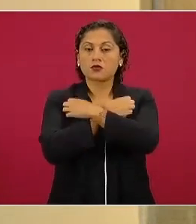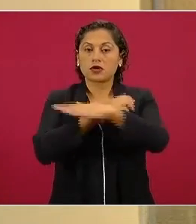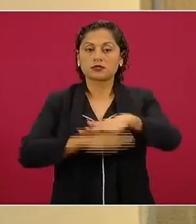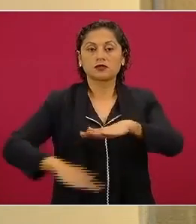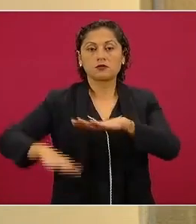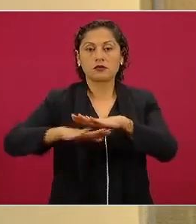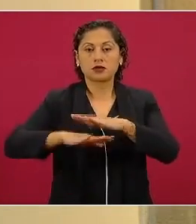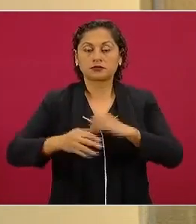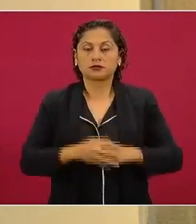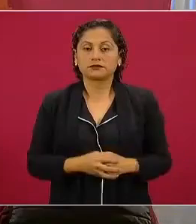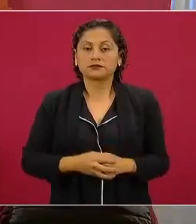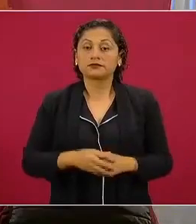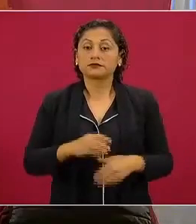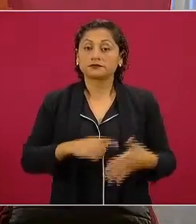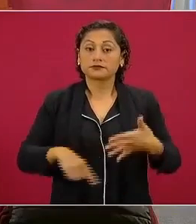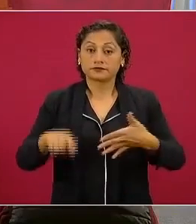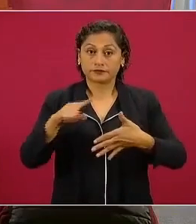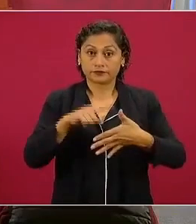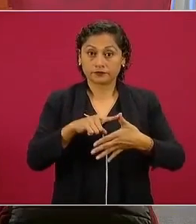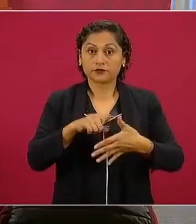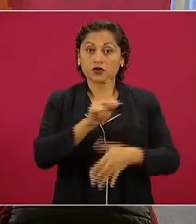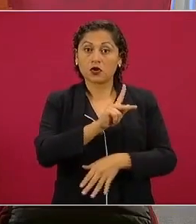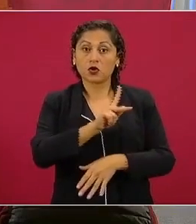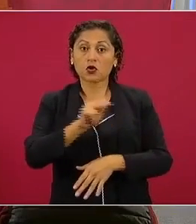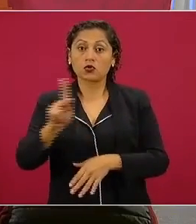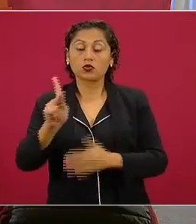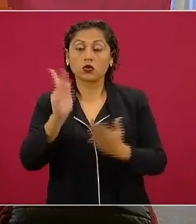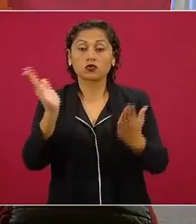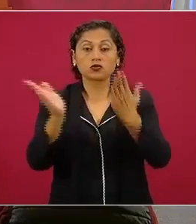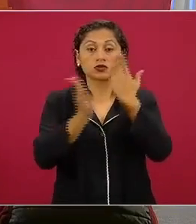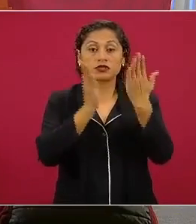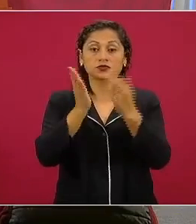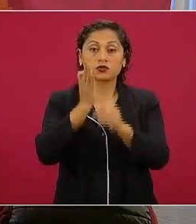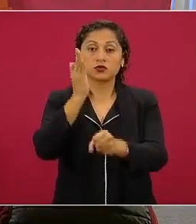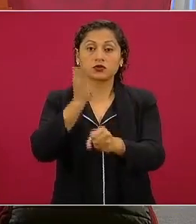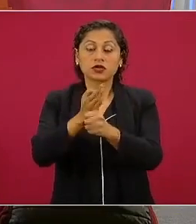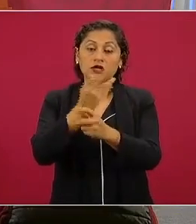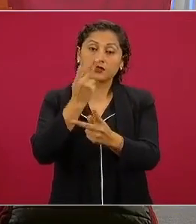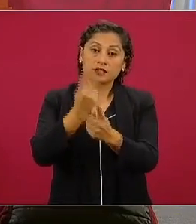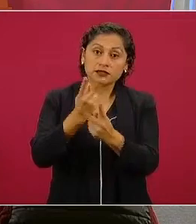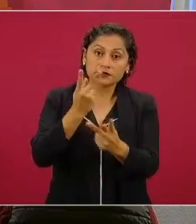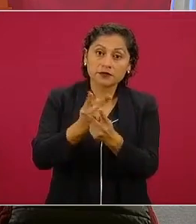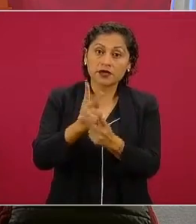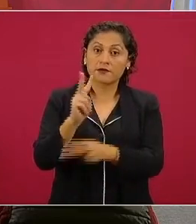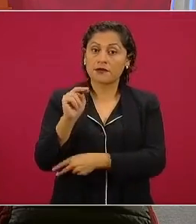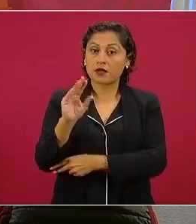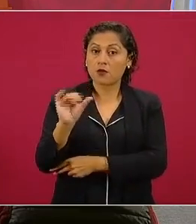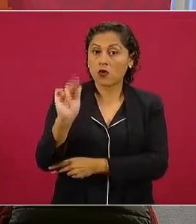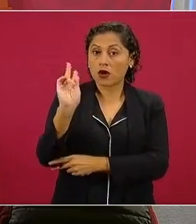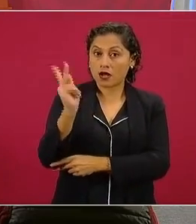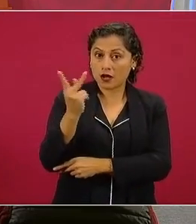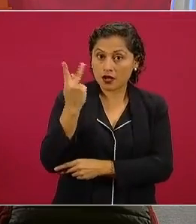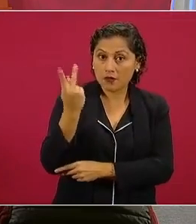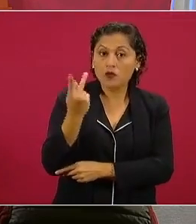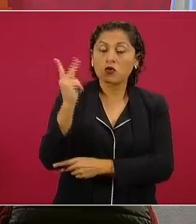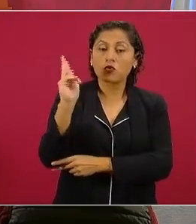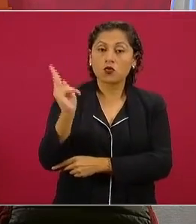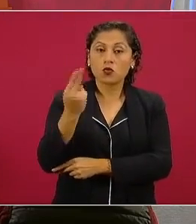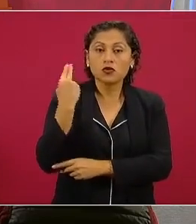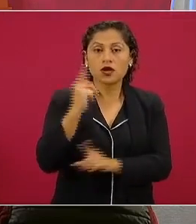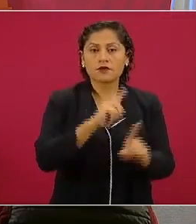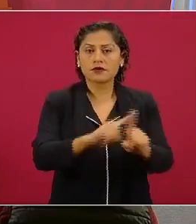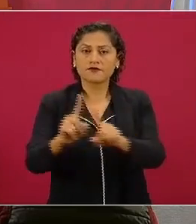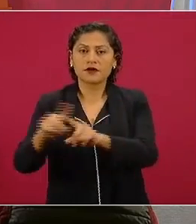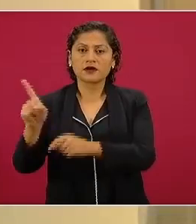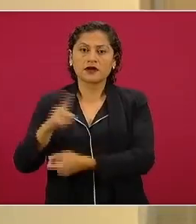cinco, todos los estudiantes de colegios de bachilleros, escuelas técnicas, vocacionales, preparatorias públicas recibirán una